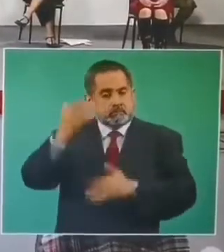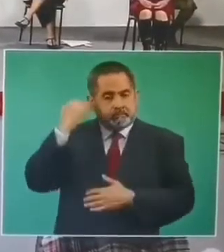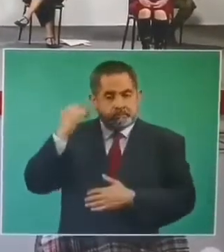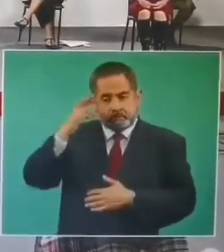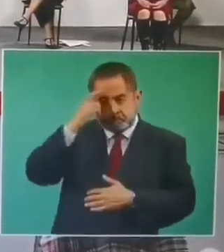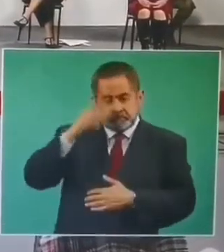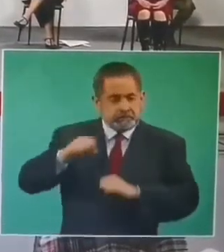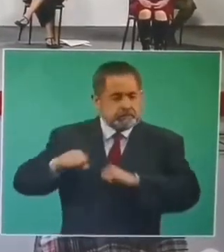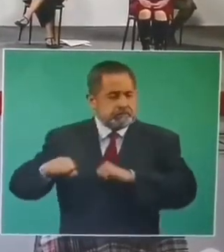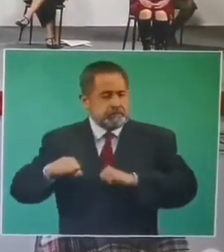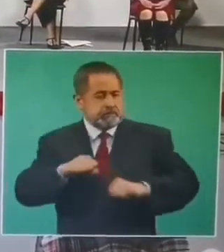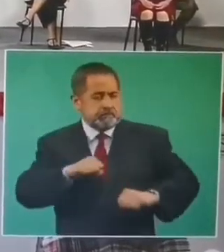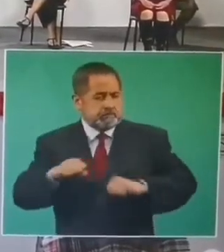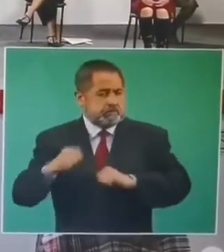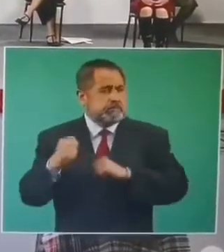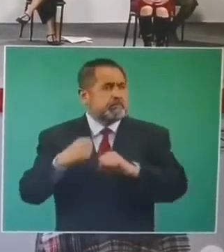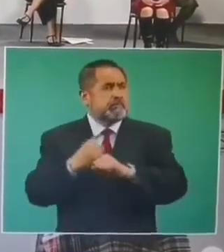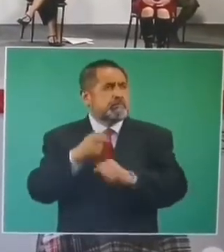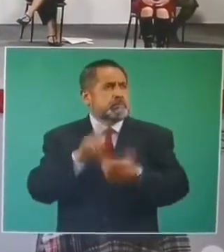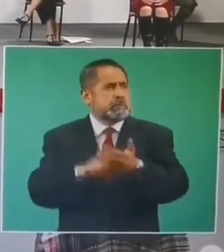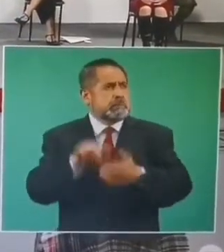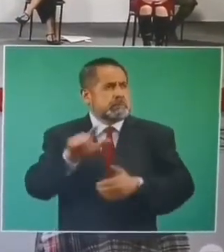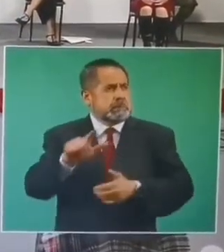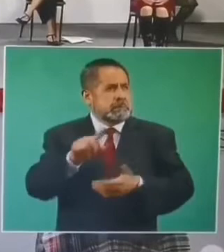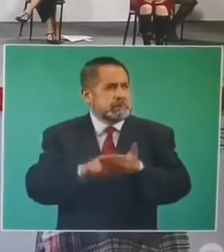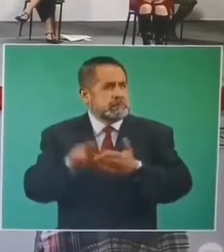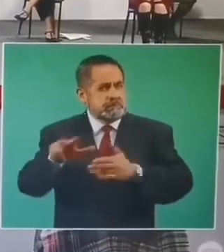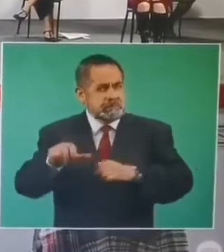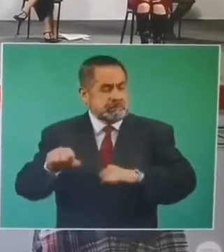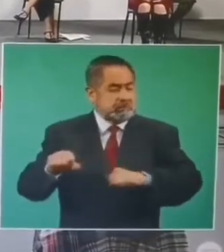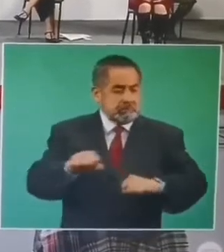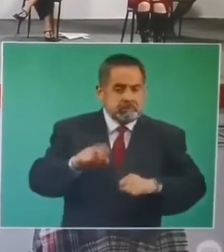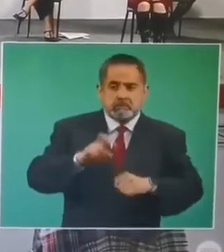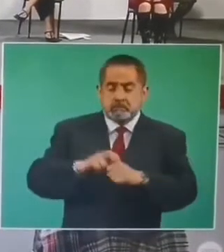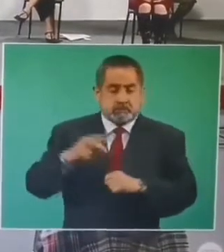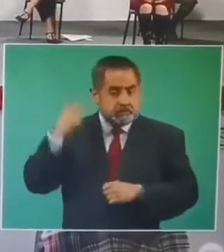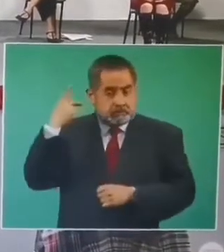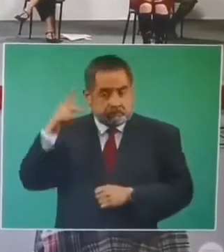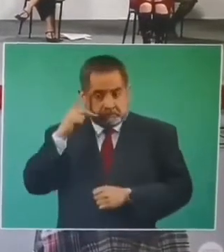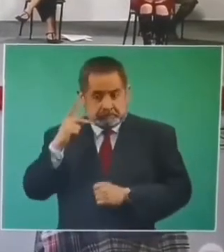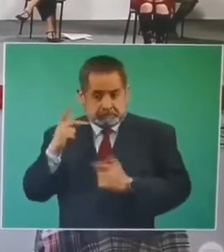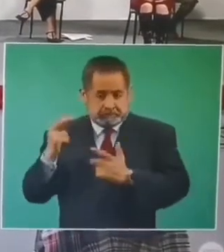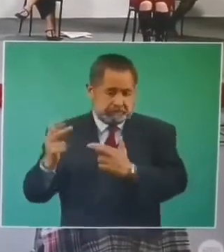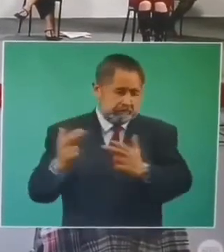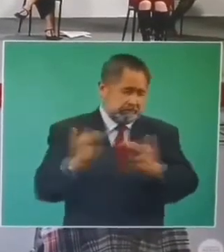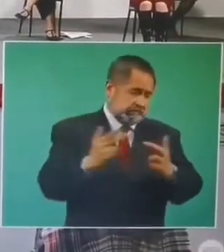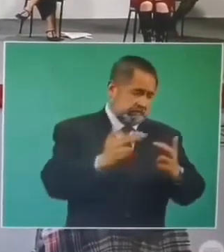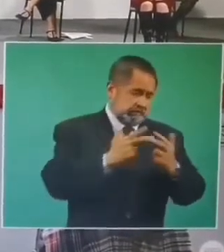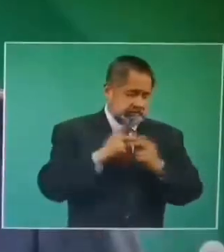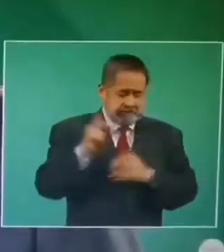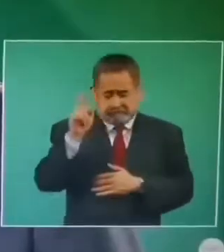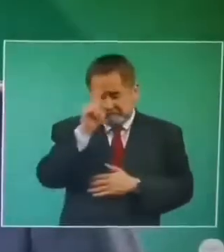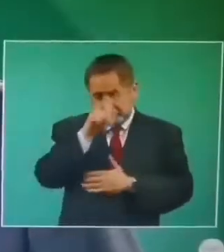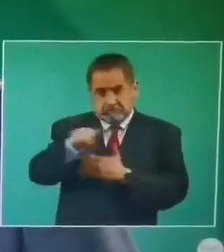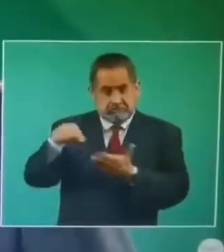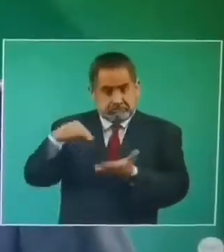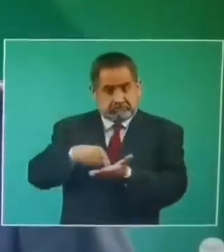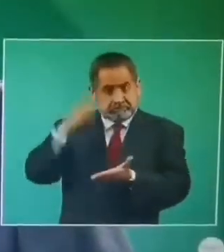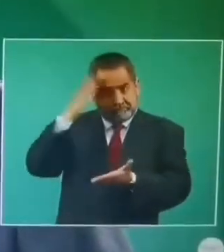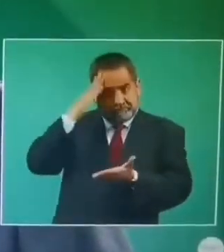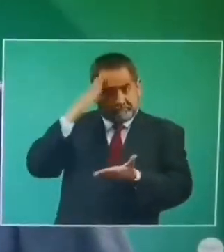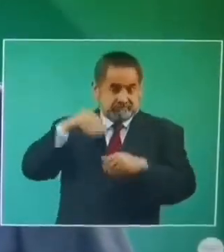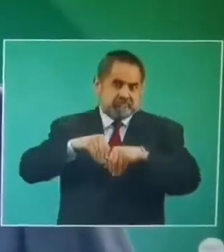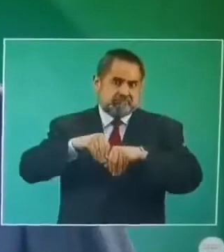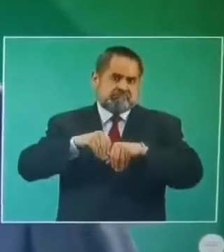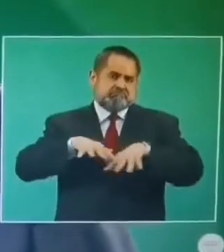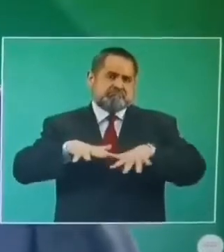de 2017 y 2018 en Puebla en el 2017, su epicentro fue en